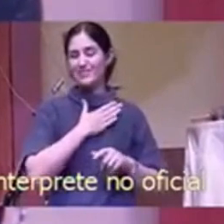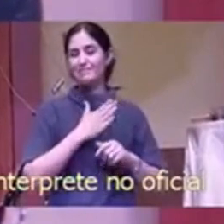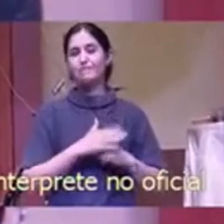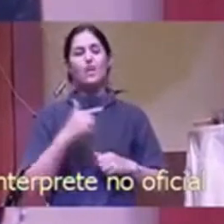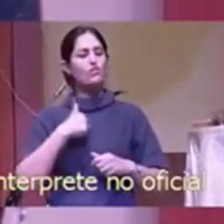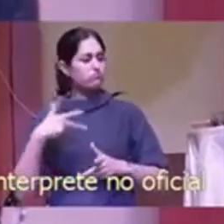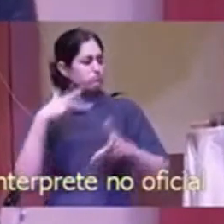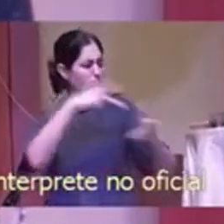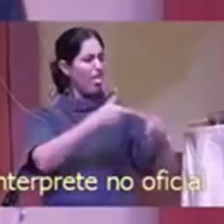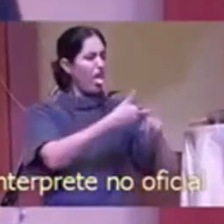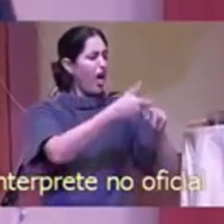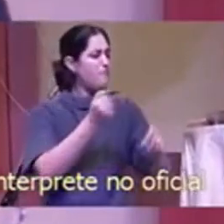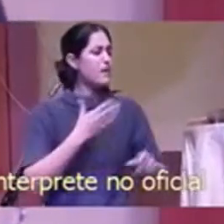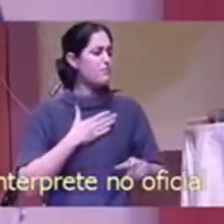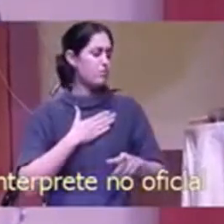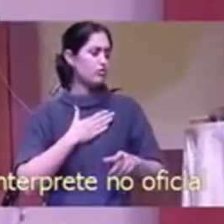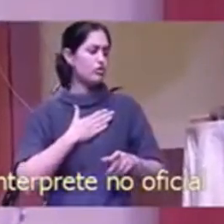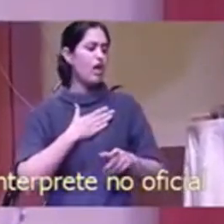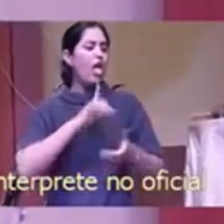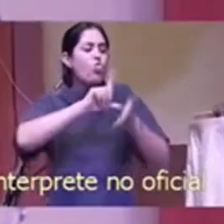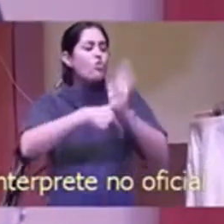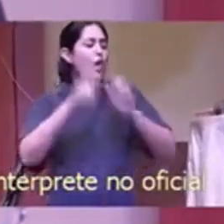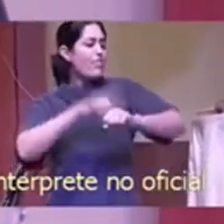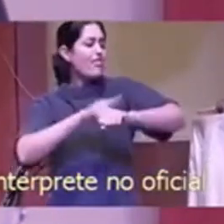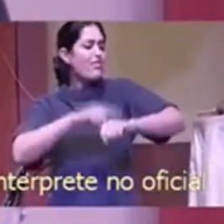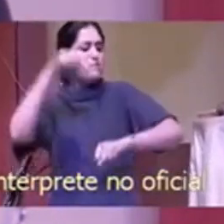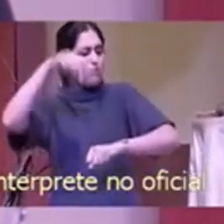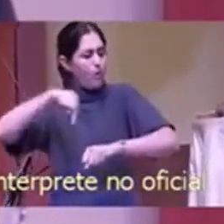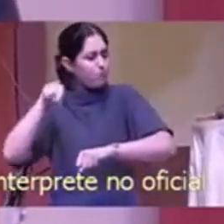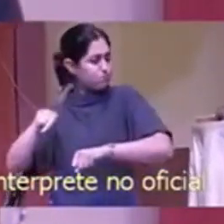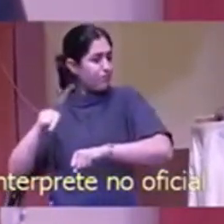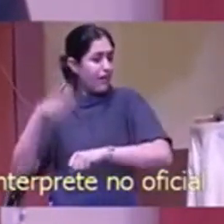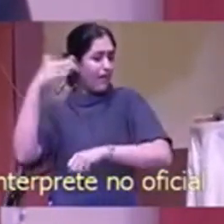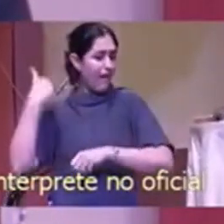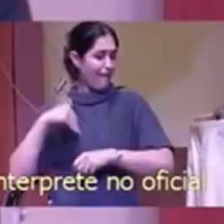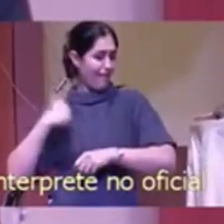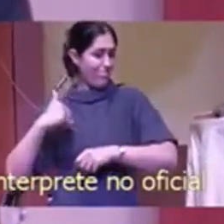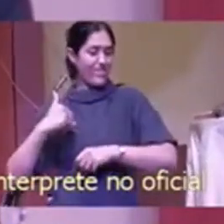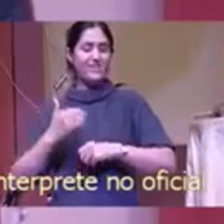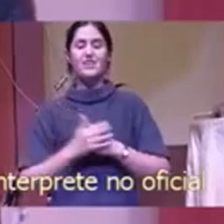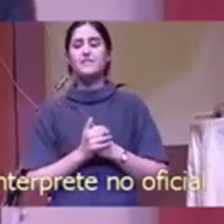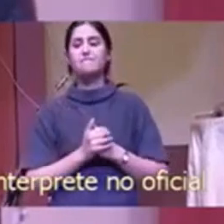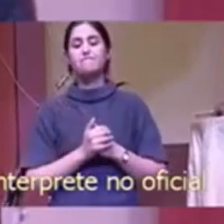mientras estuve en Argentina me